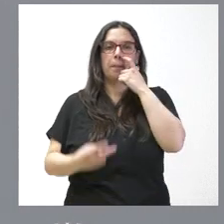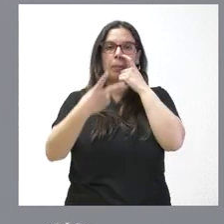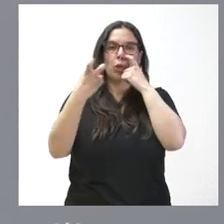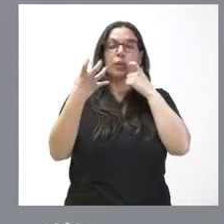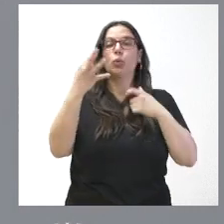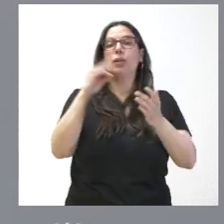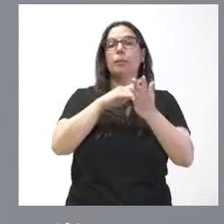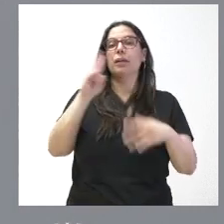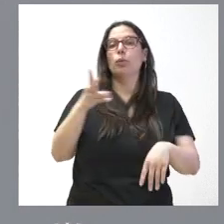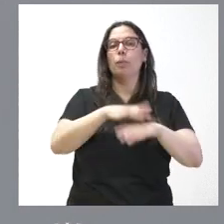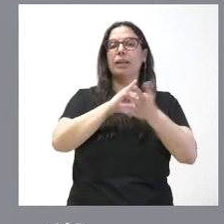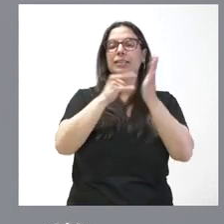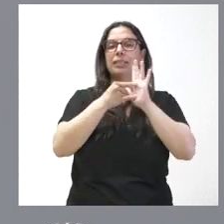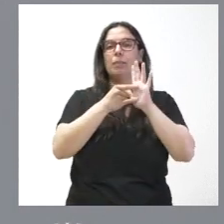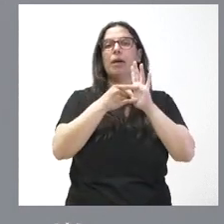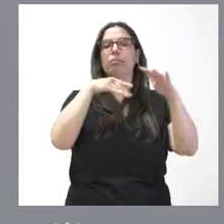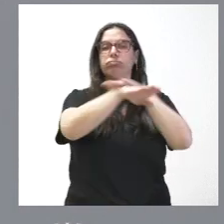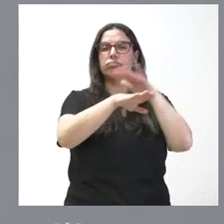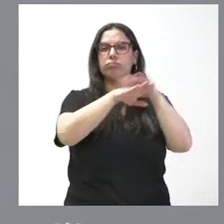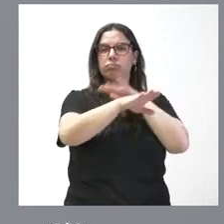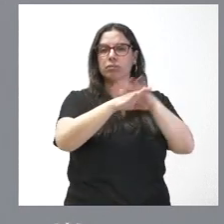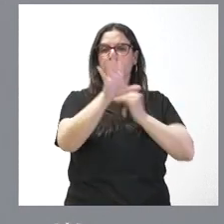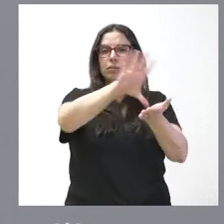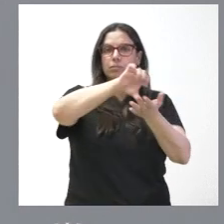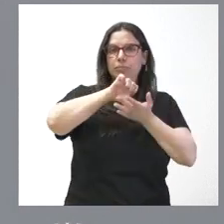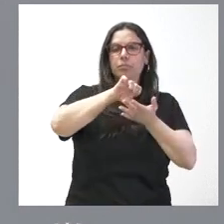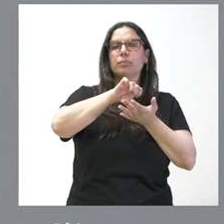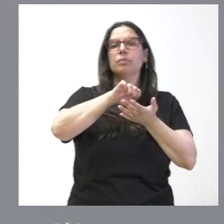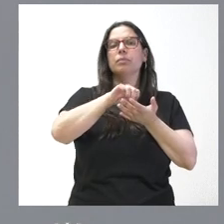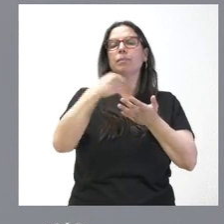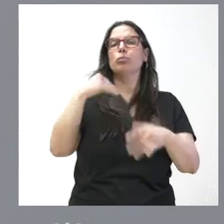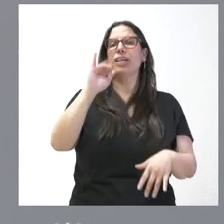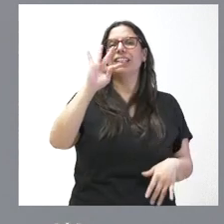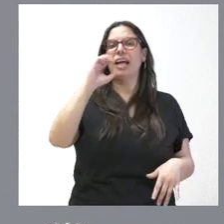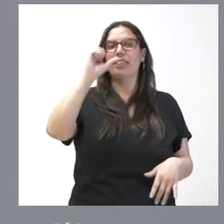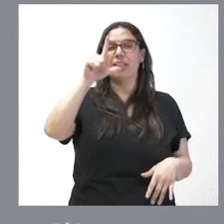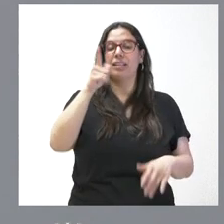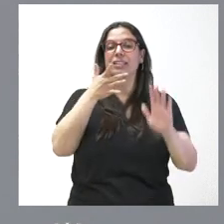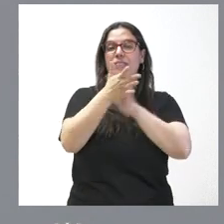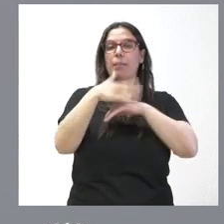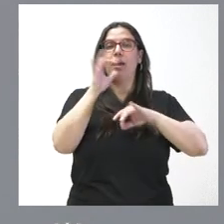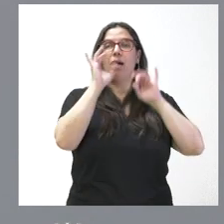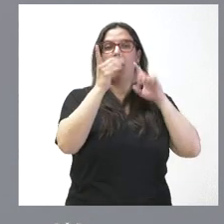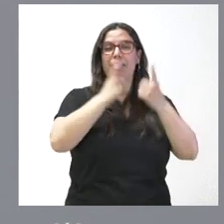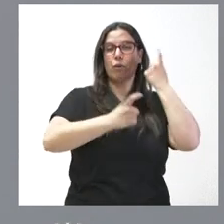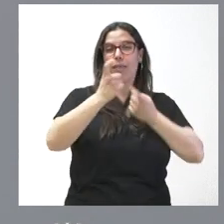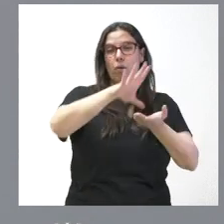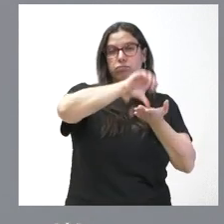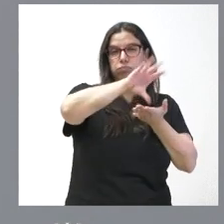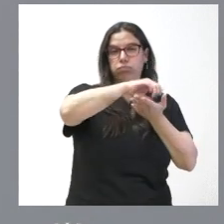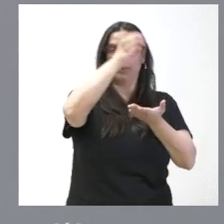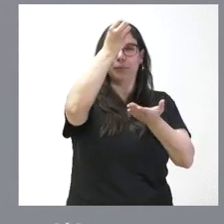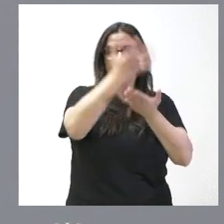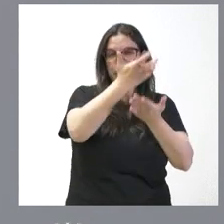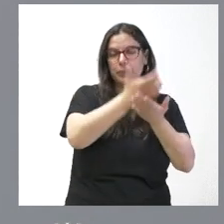.000 euros para un sistema de almacenamiento centralizado para el Itacil, en este caso tanto para almacenamiento como para información de los